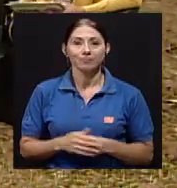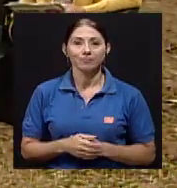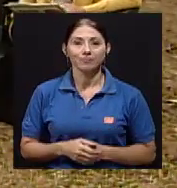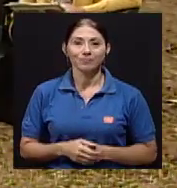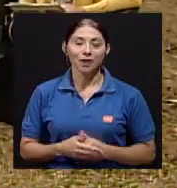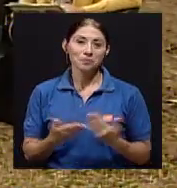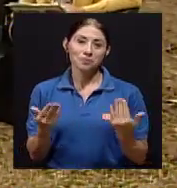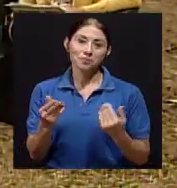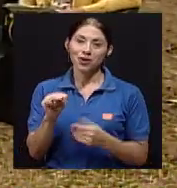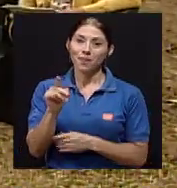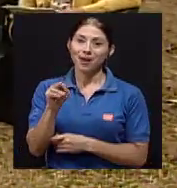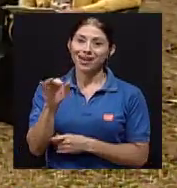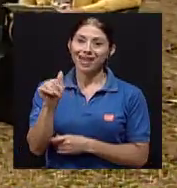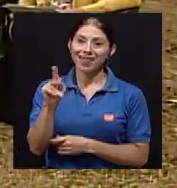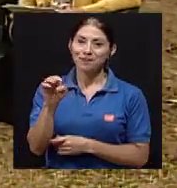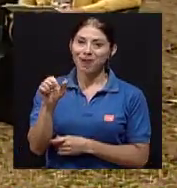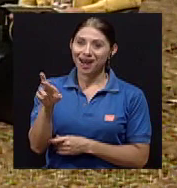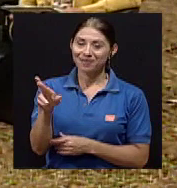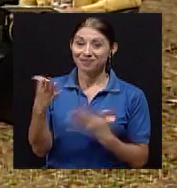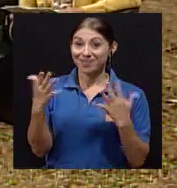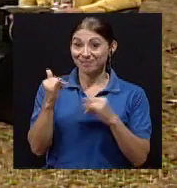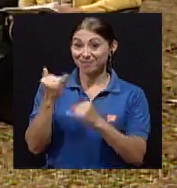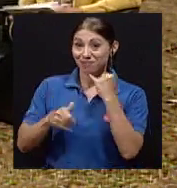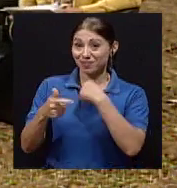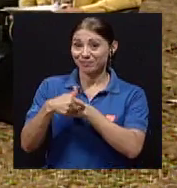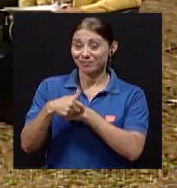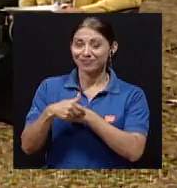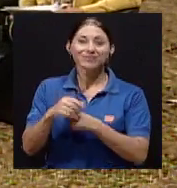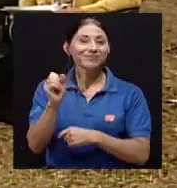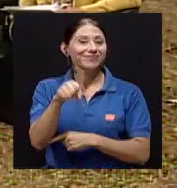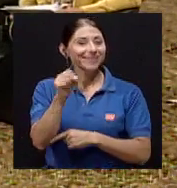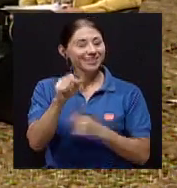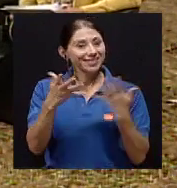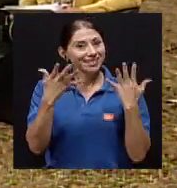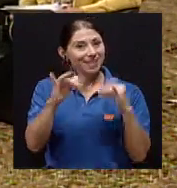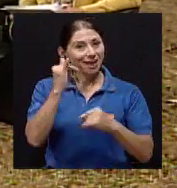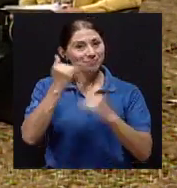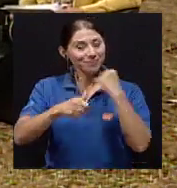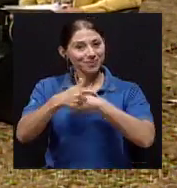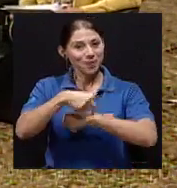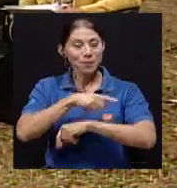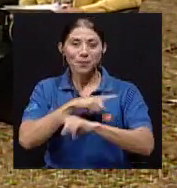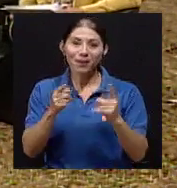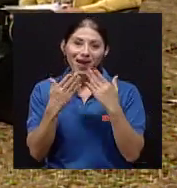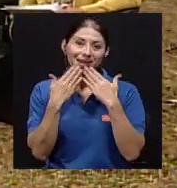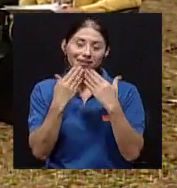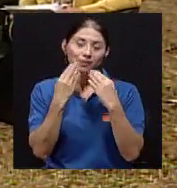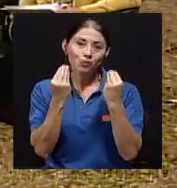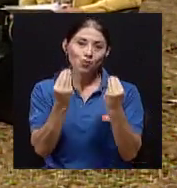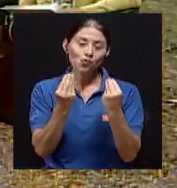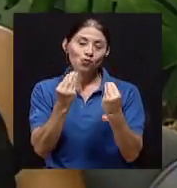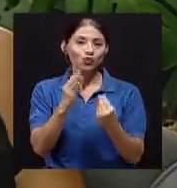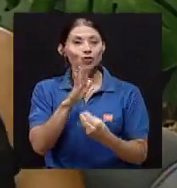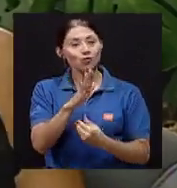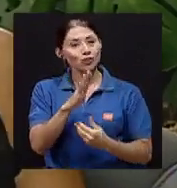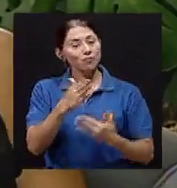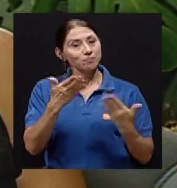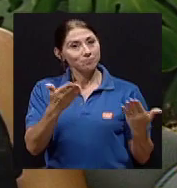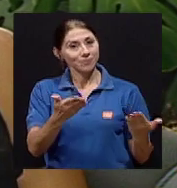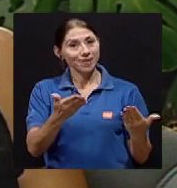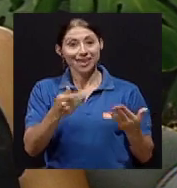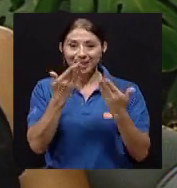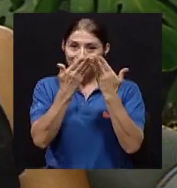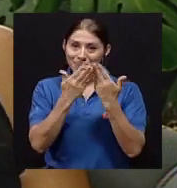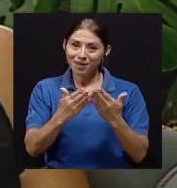Bueno, María del Mar, se nos está agotando el tiempo. Así es, ya se nos acabó realmente el tiempo, pero le agradecemos mucho, Verónica, su gentileza y las